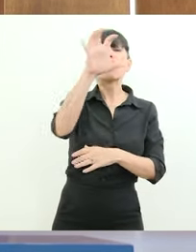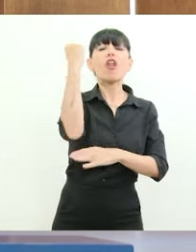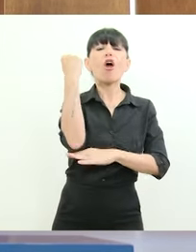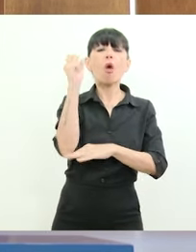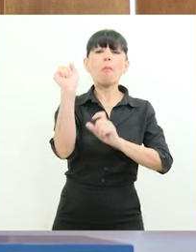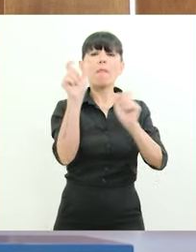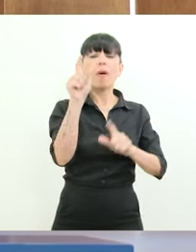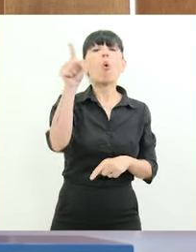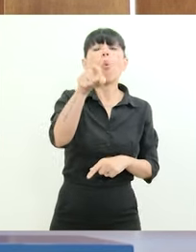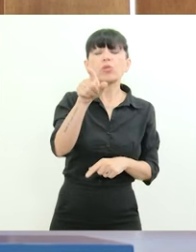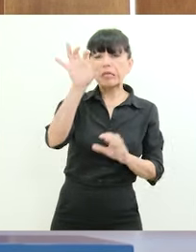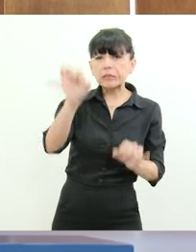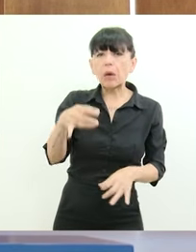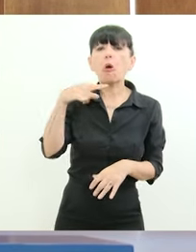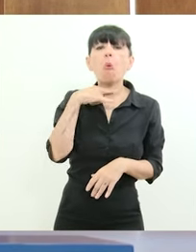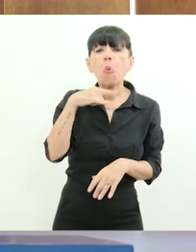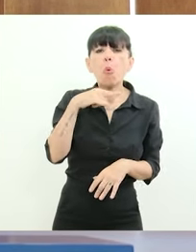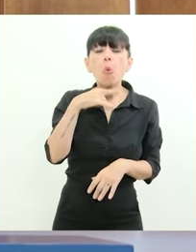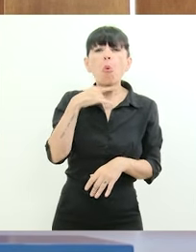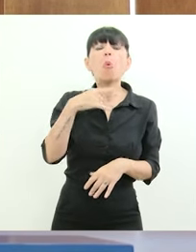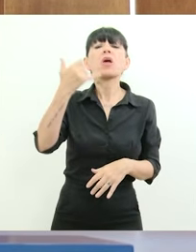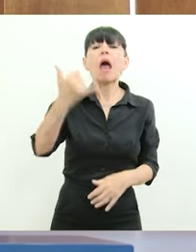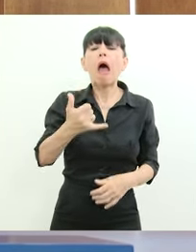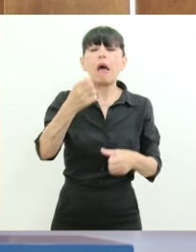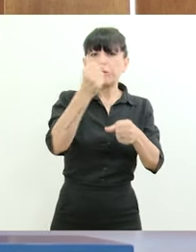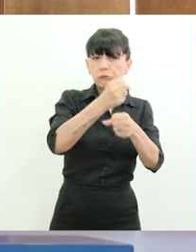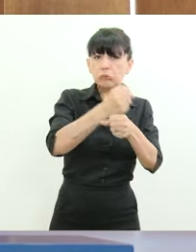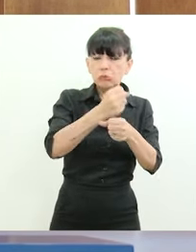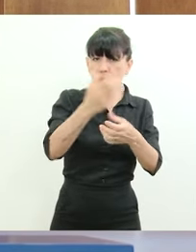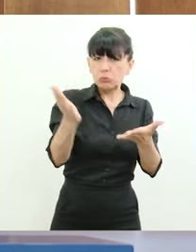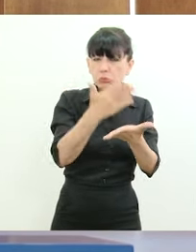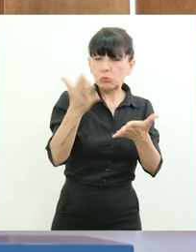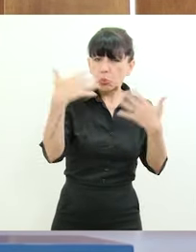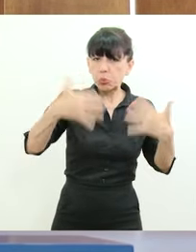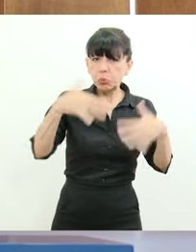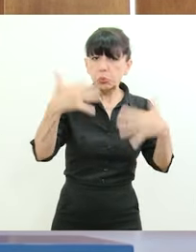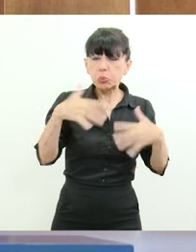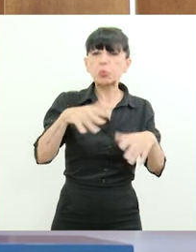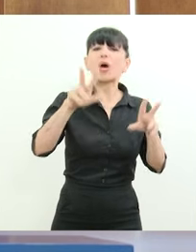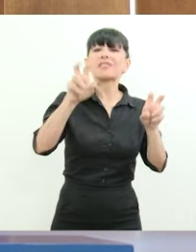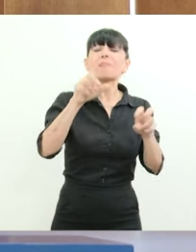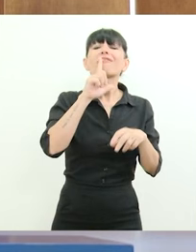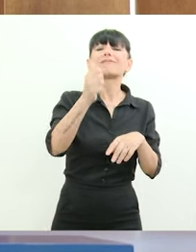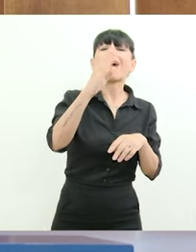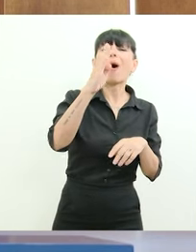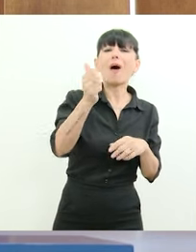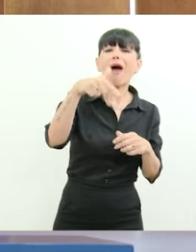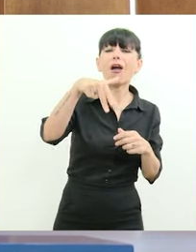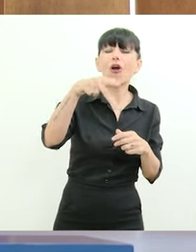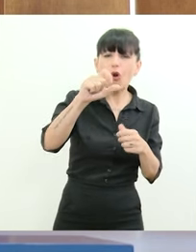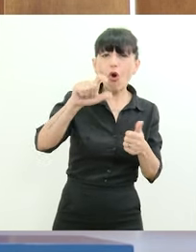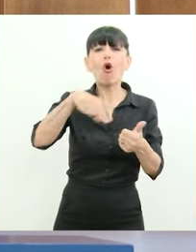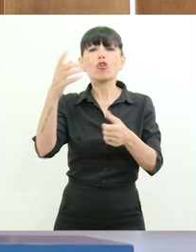Jujuy tiene como generadores de empleo muy importante el sector tabacalero y también el de la caña de